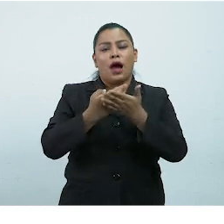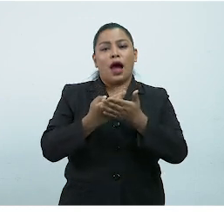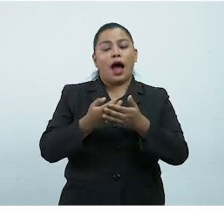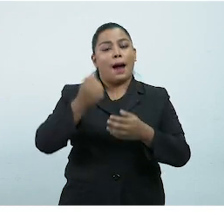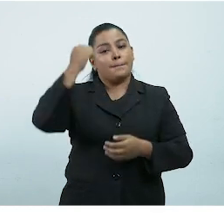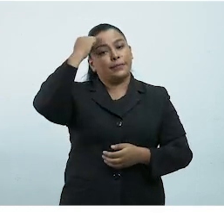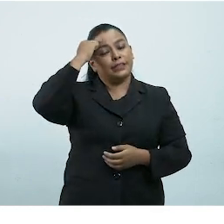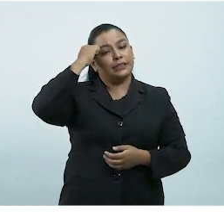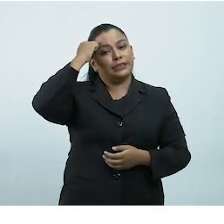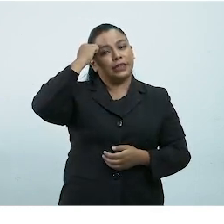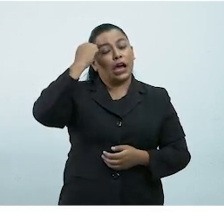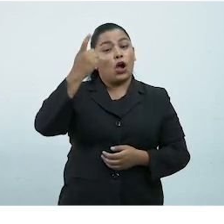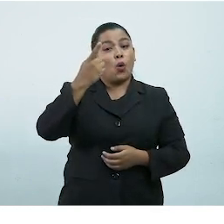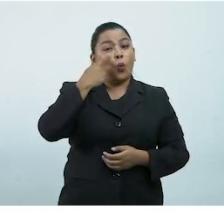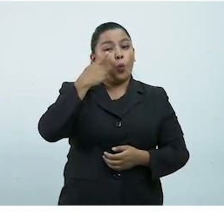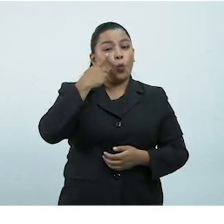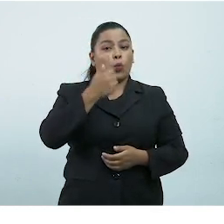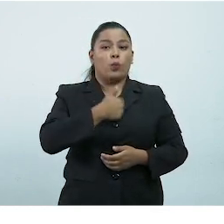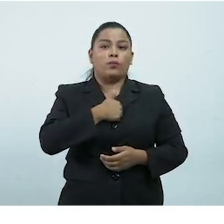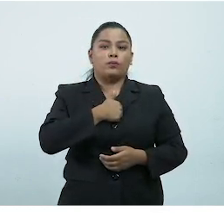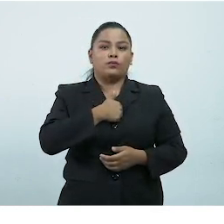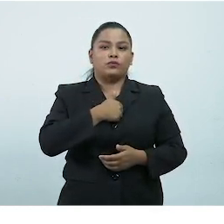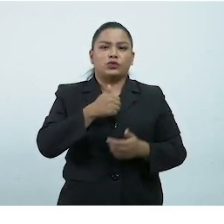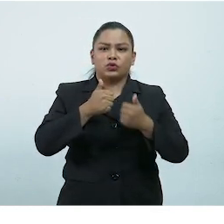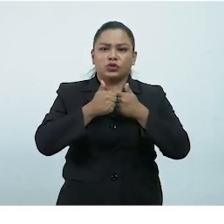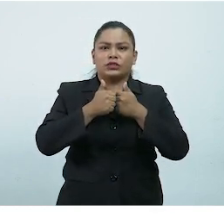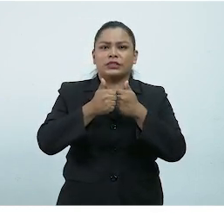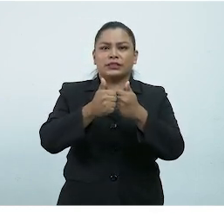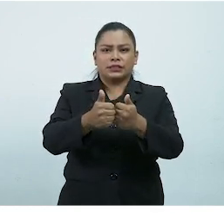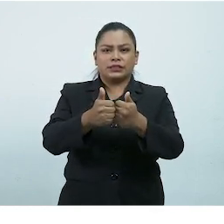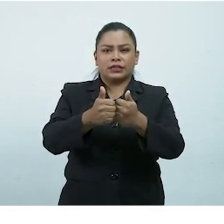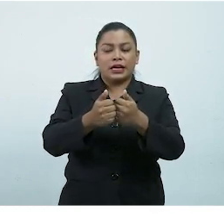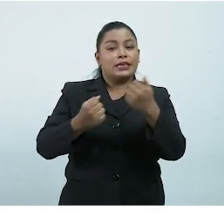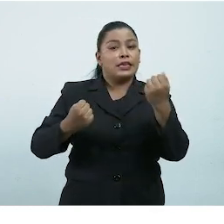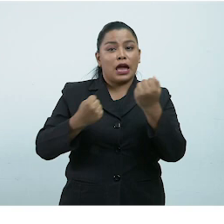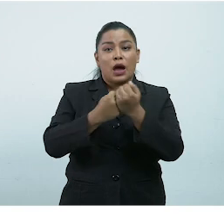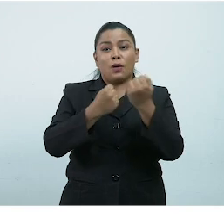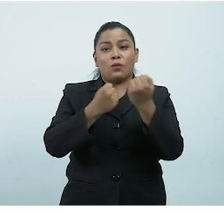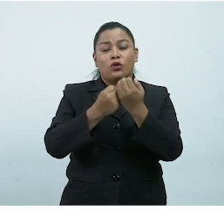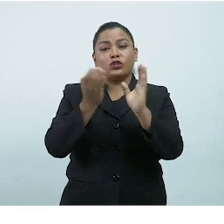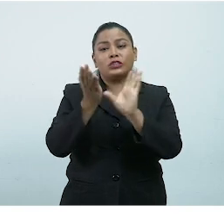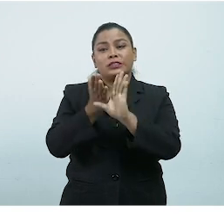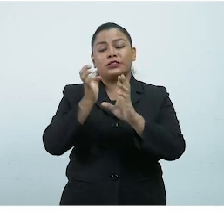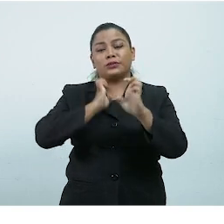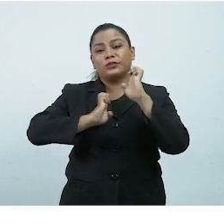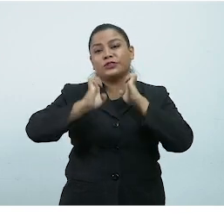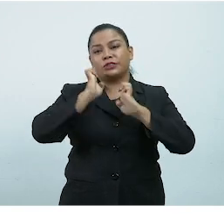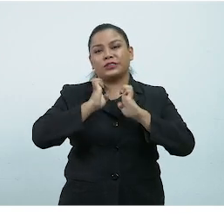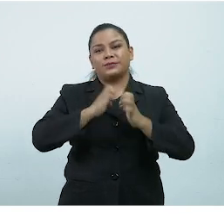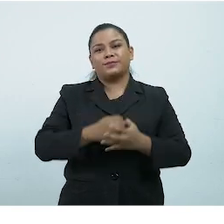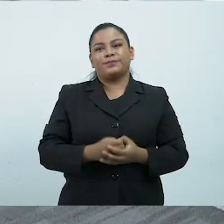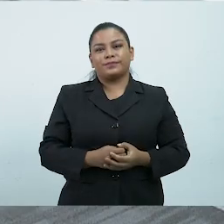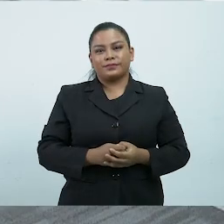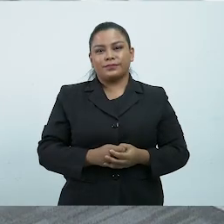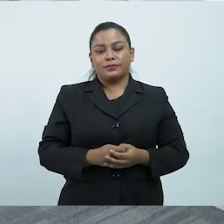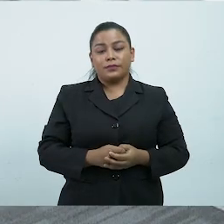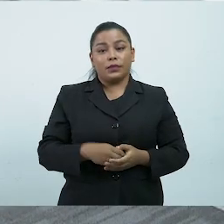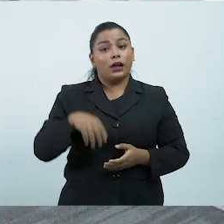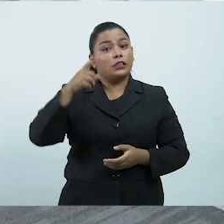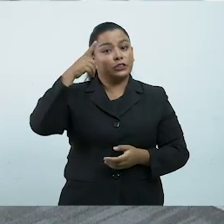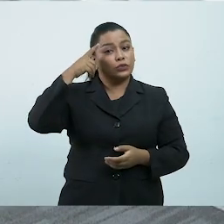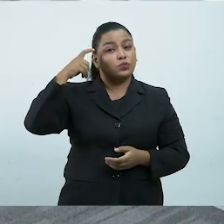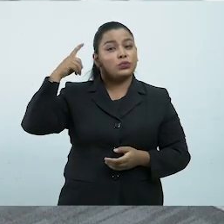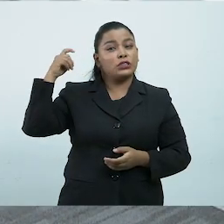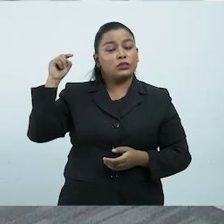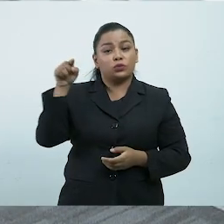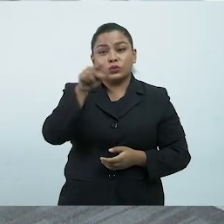Autocuidado Acompañamiento y apoyo psicoemocional Y recuerden